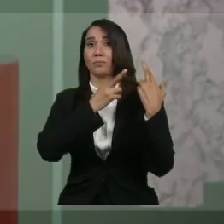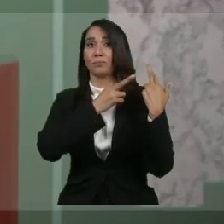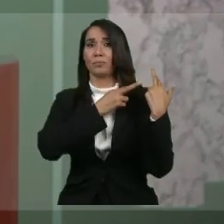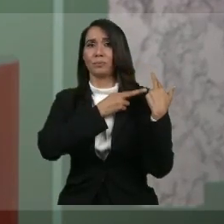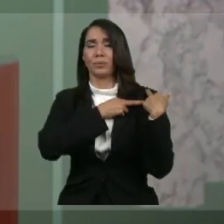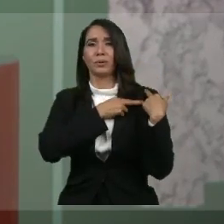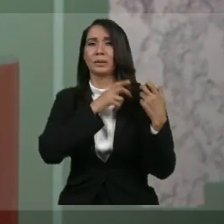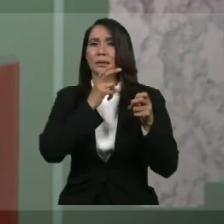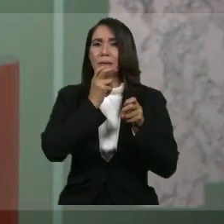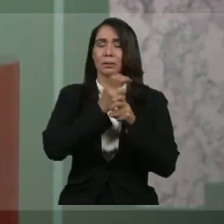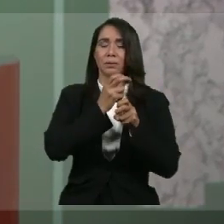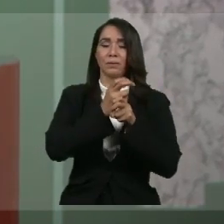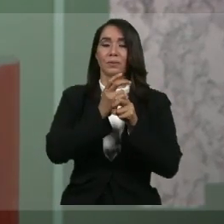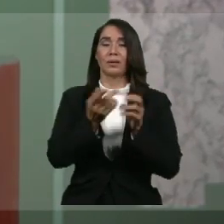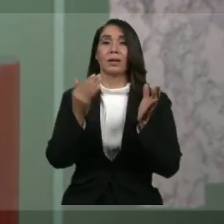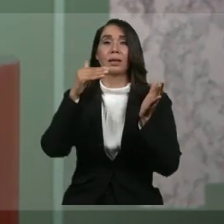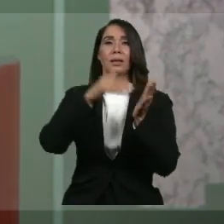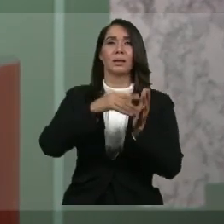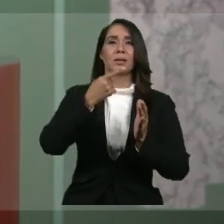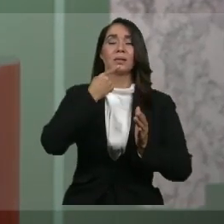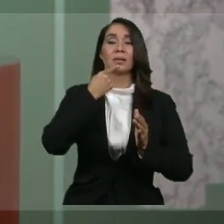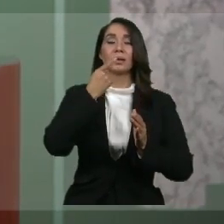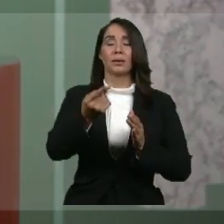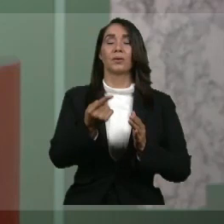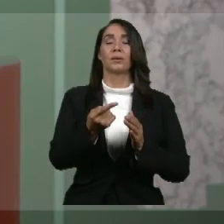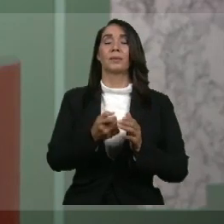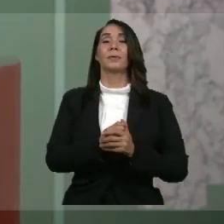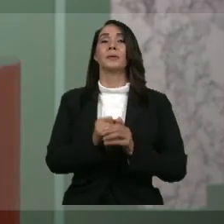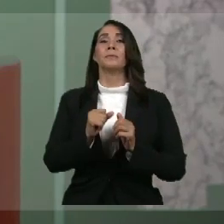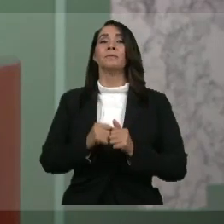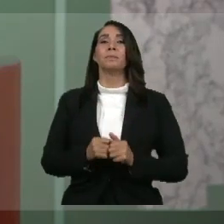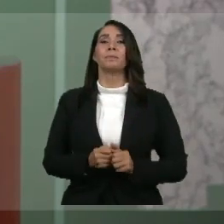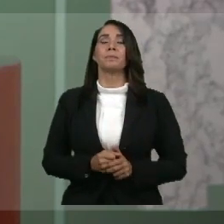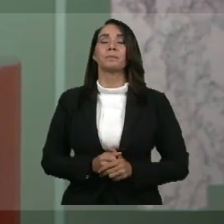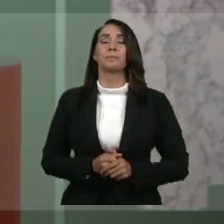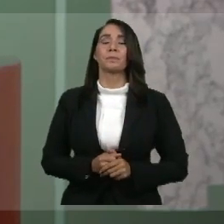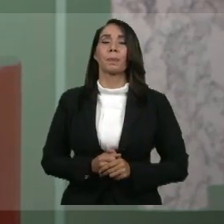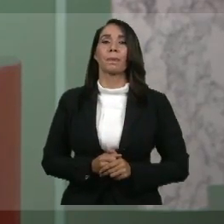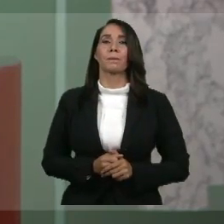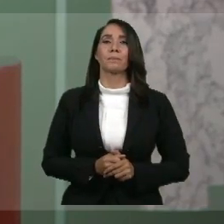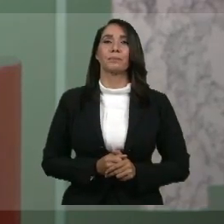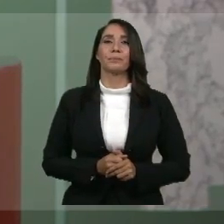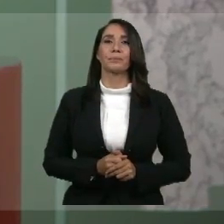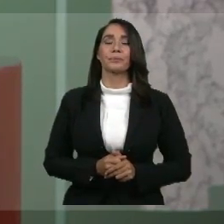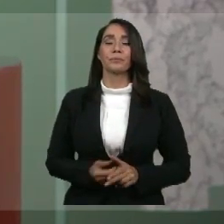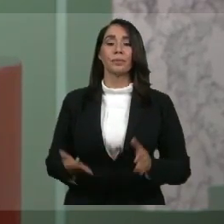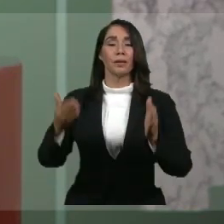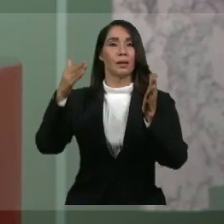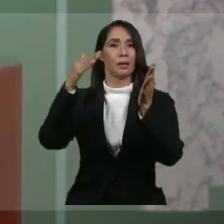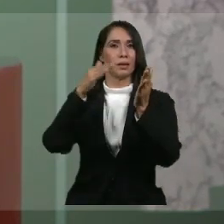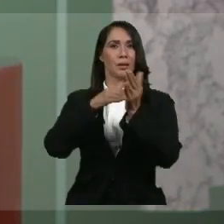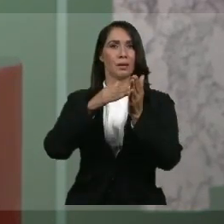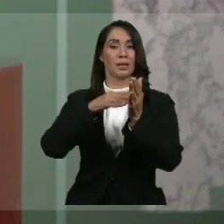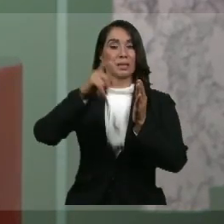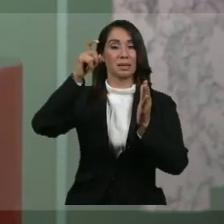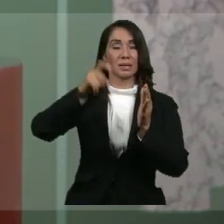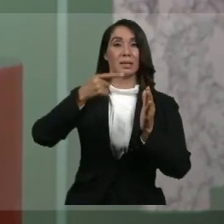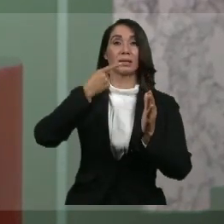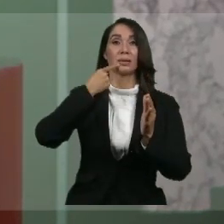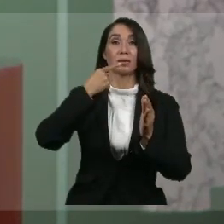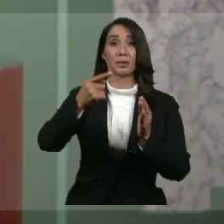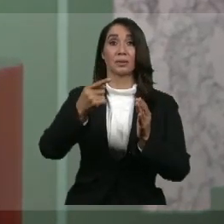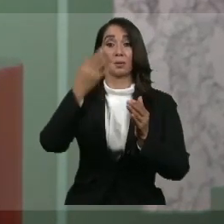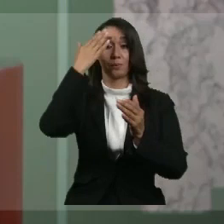nuevamente a ustedes para exigirles nuevos sacrificios. Sin embargo, no hacerlo sería una grave